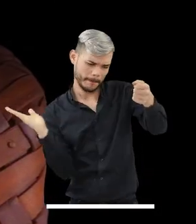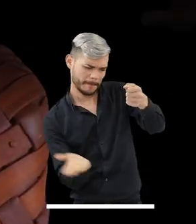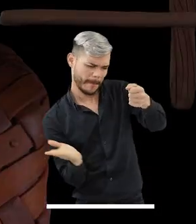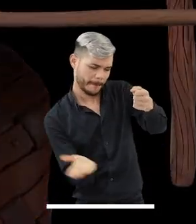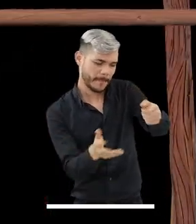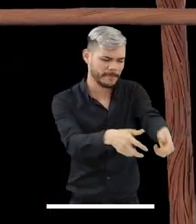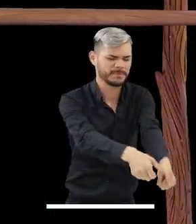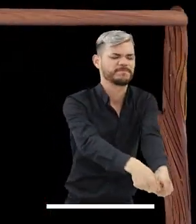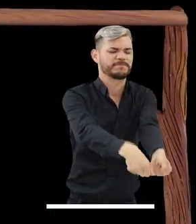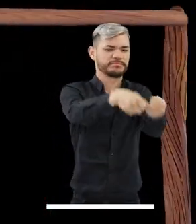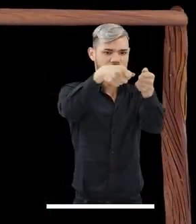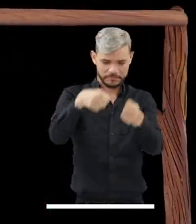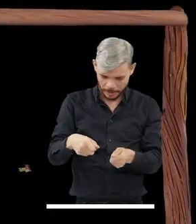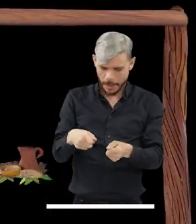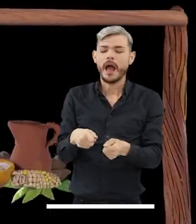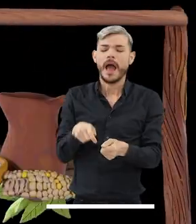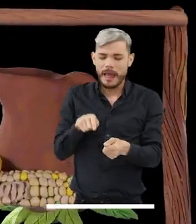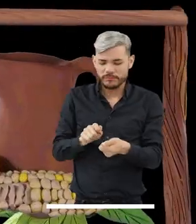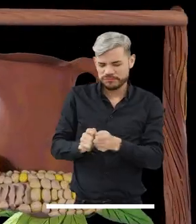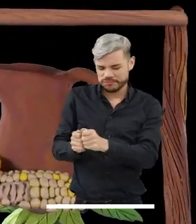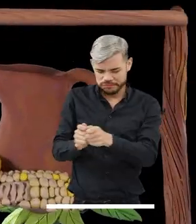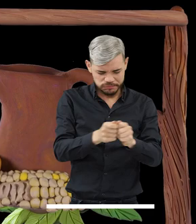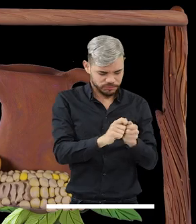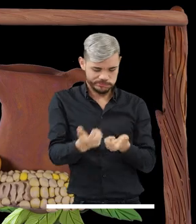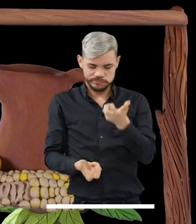luego transformarán en variados alimentos.